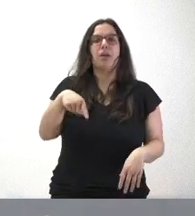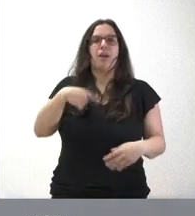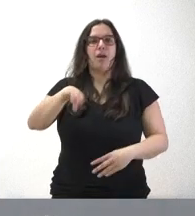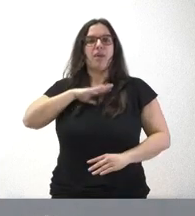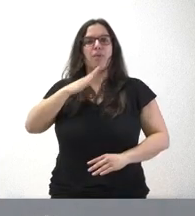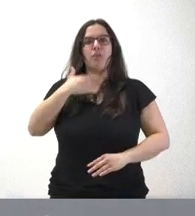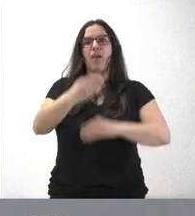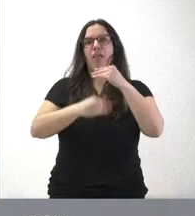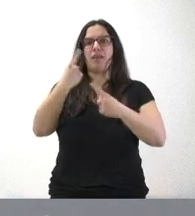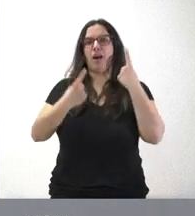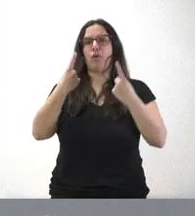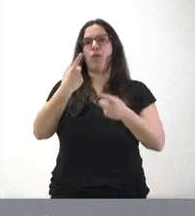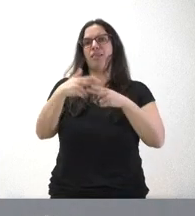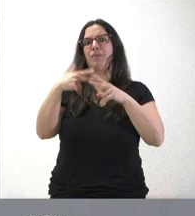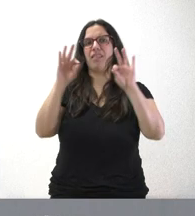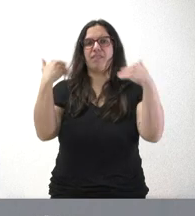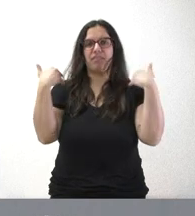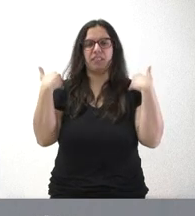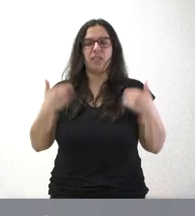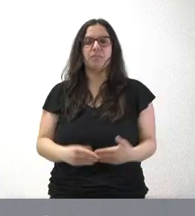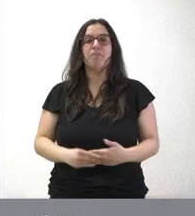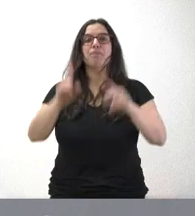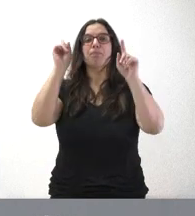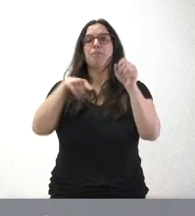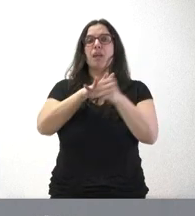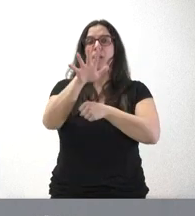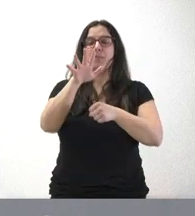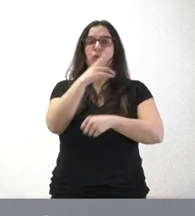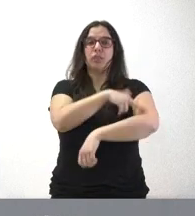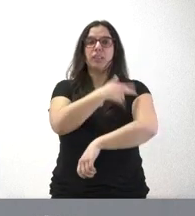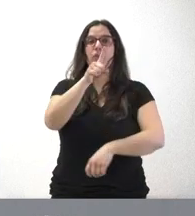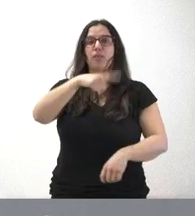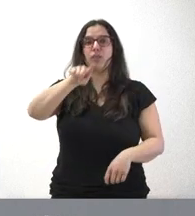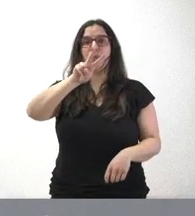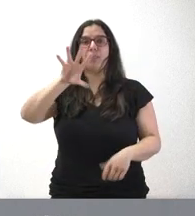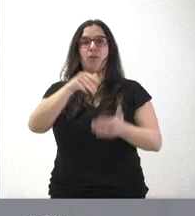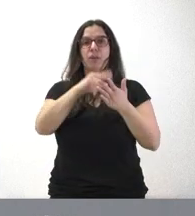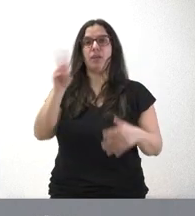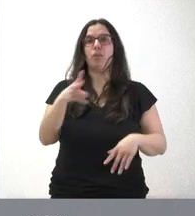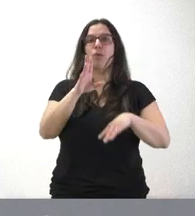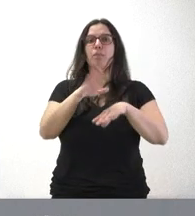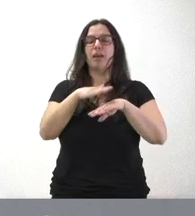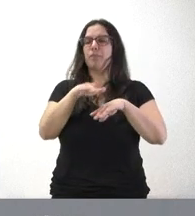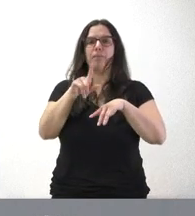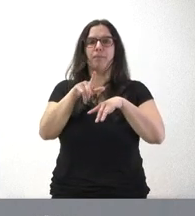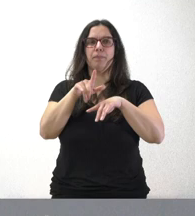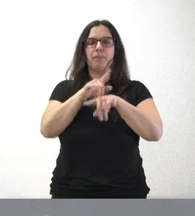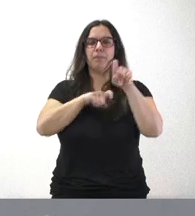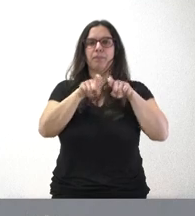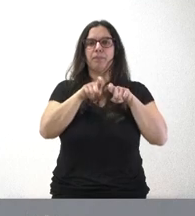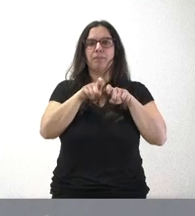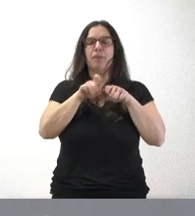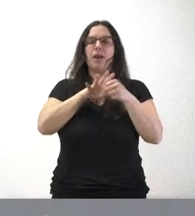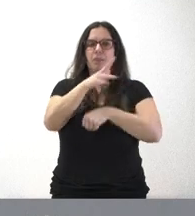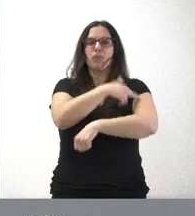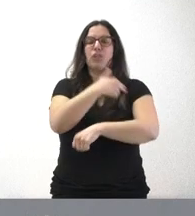físicas. También en el ámbito sanitario, 125.000 euros para proteger, perdón, en el ámbito